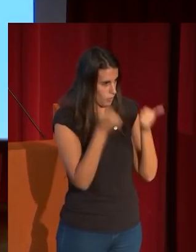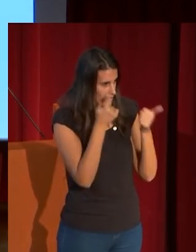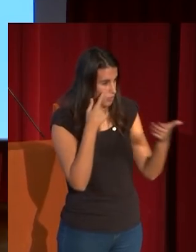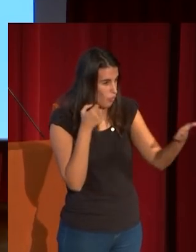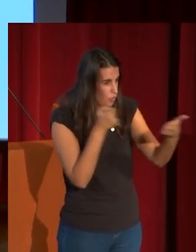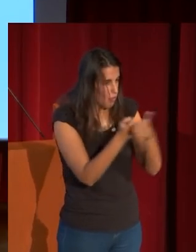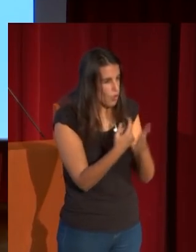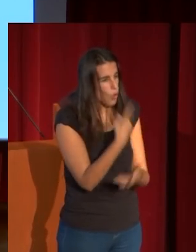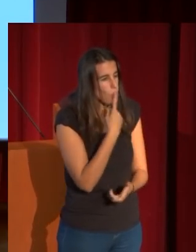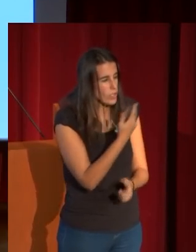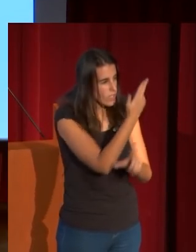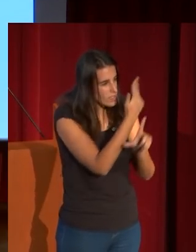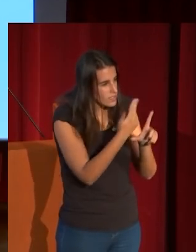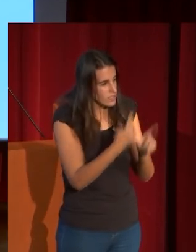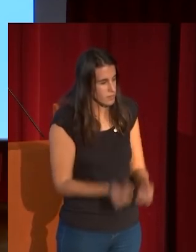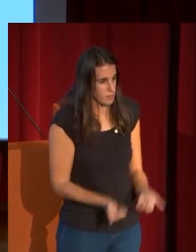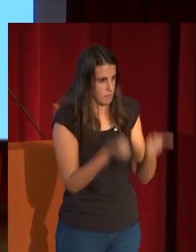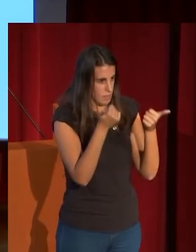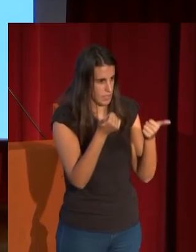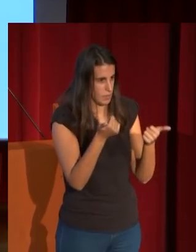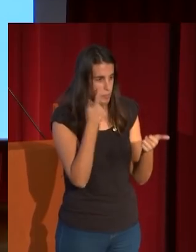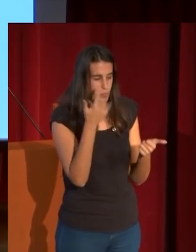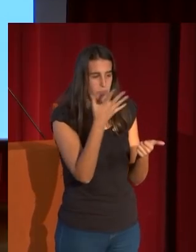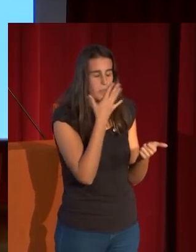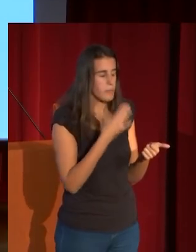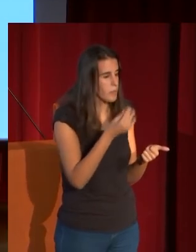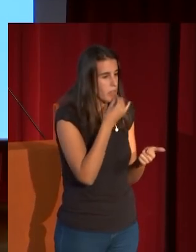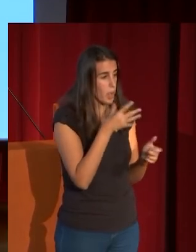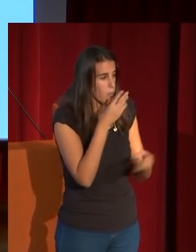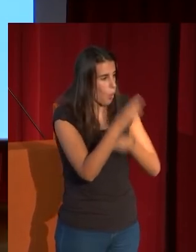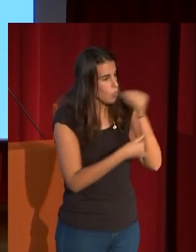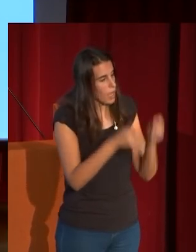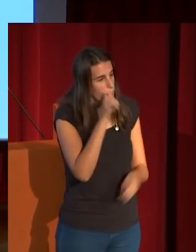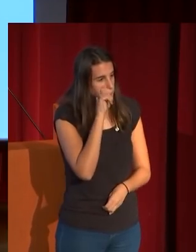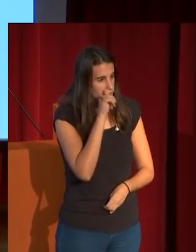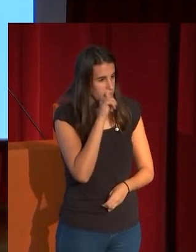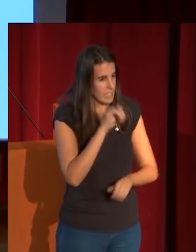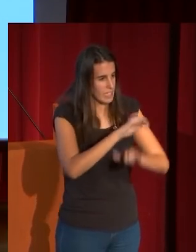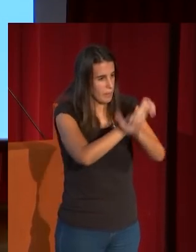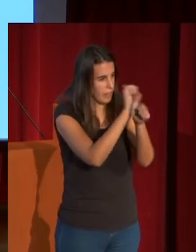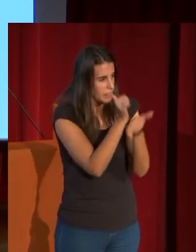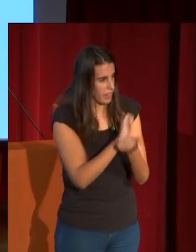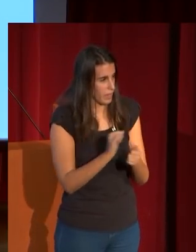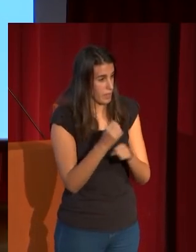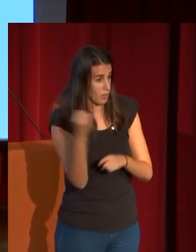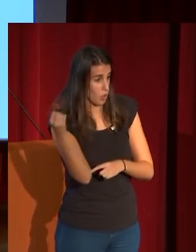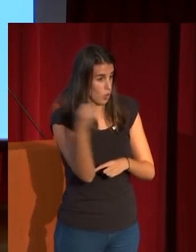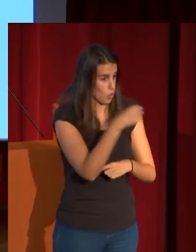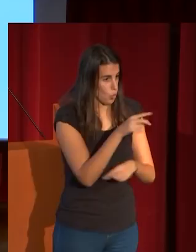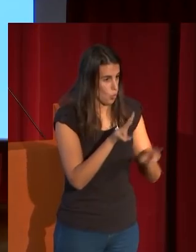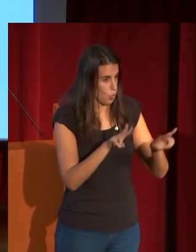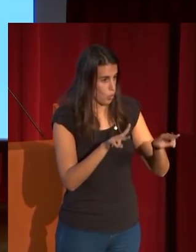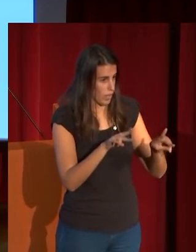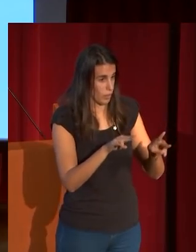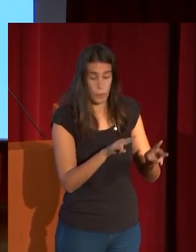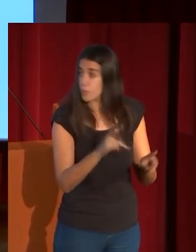y que permite destacar también la belleza del marfil o de la cerámica de reflejo dorado con un árabe en el centro